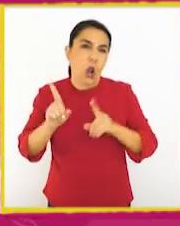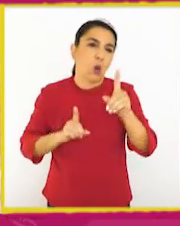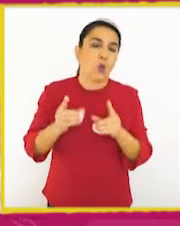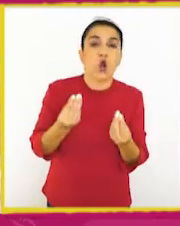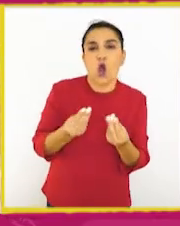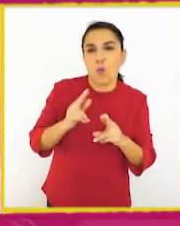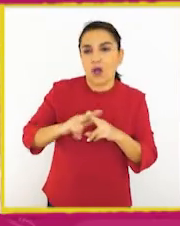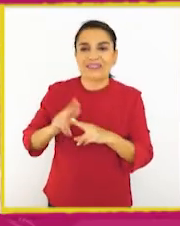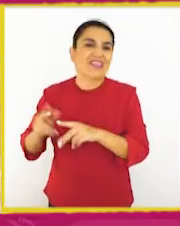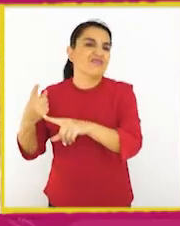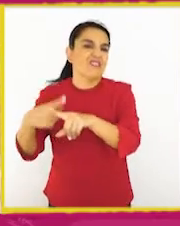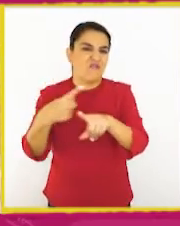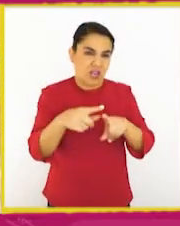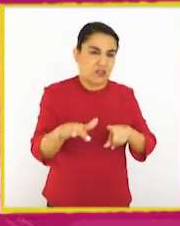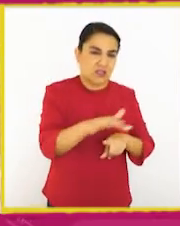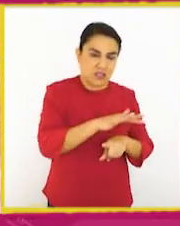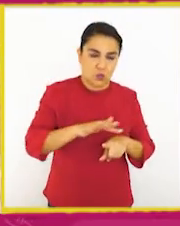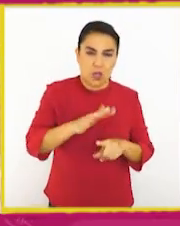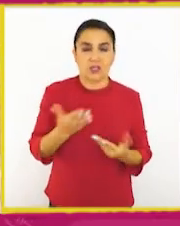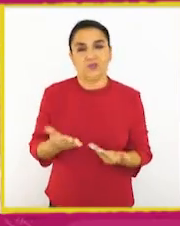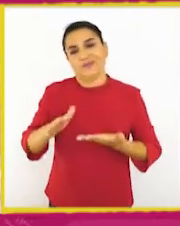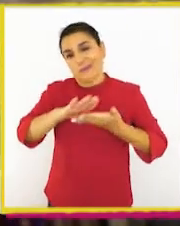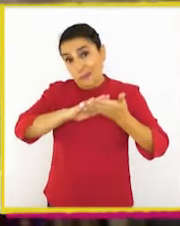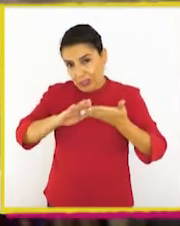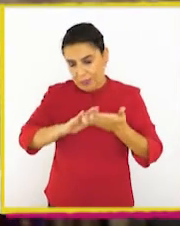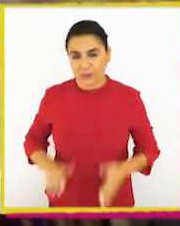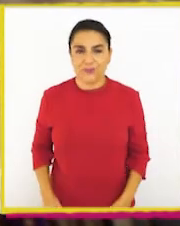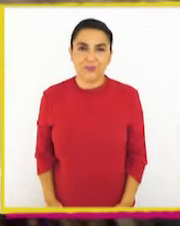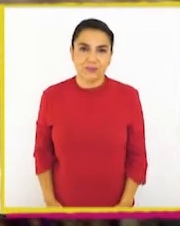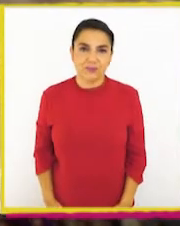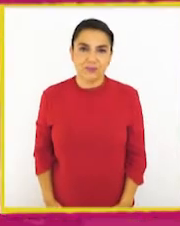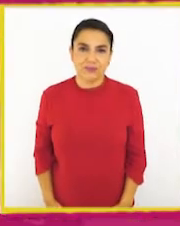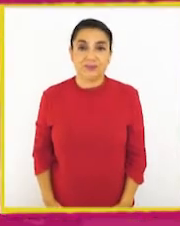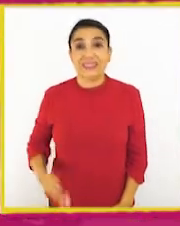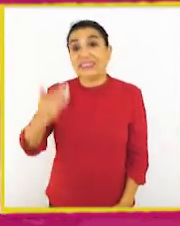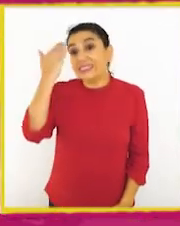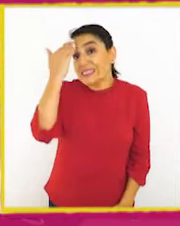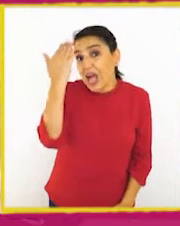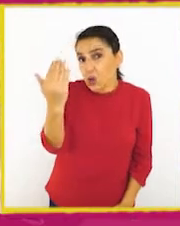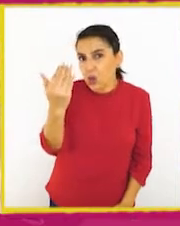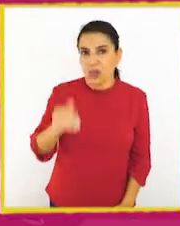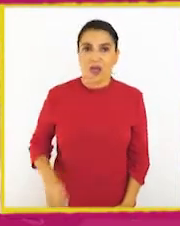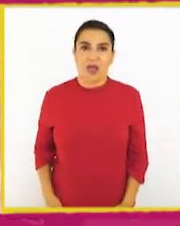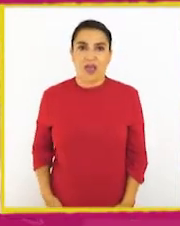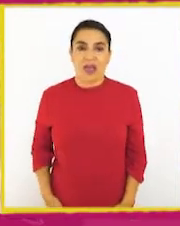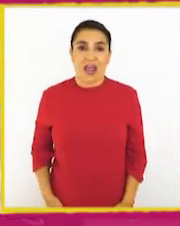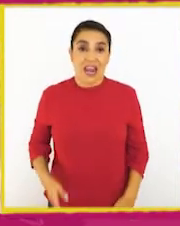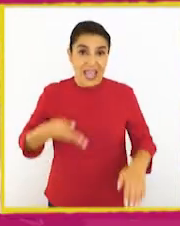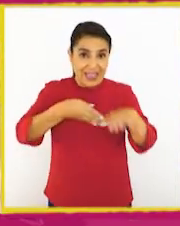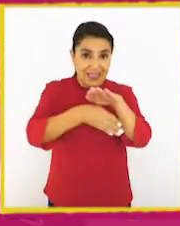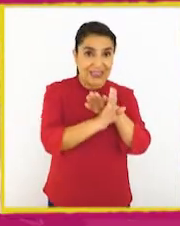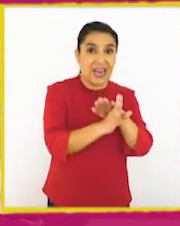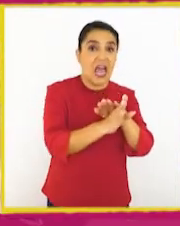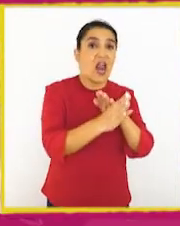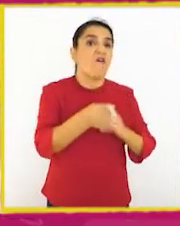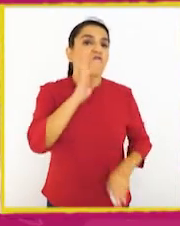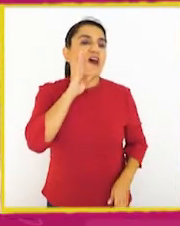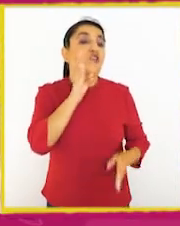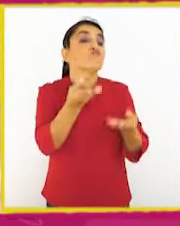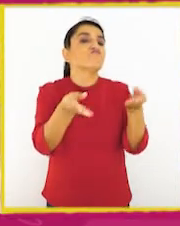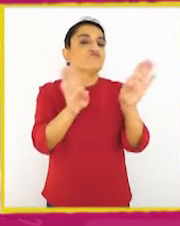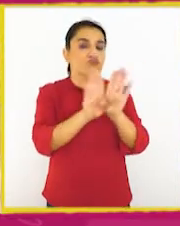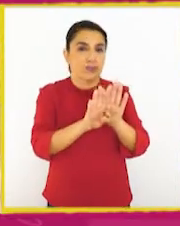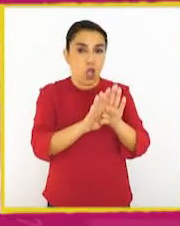de ciertos comportamientos en distintas situaciones. Por ejemplo, saludar, cerrar la puerta al entrar a un baño,